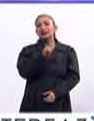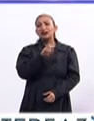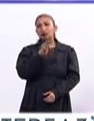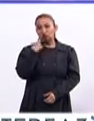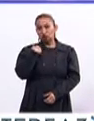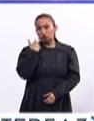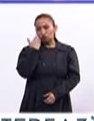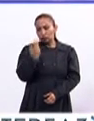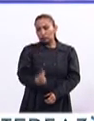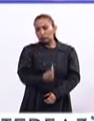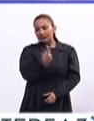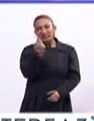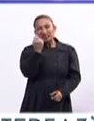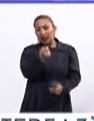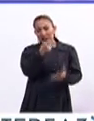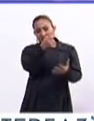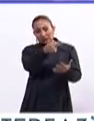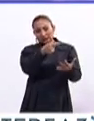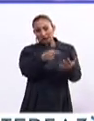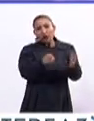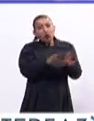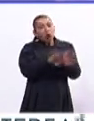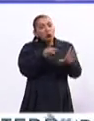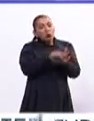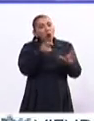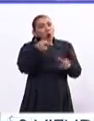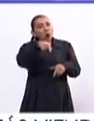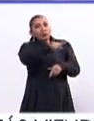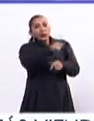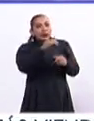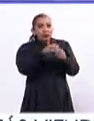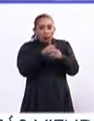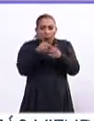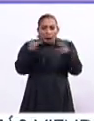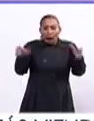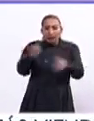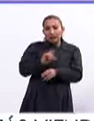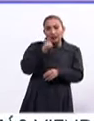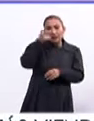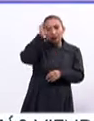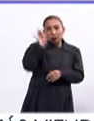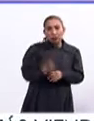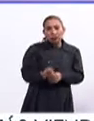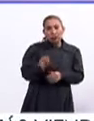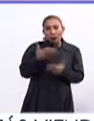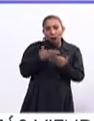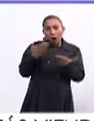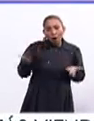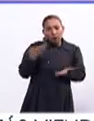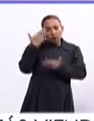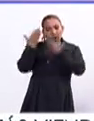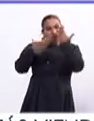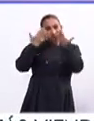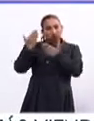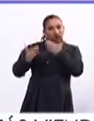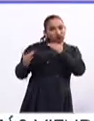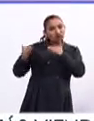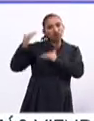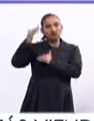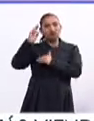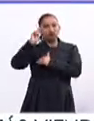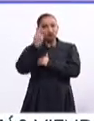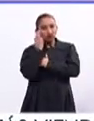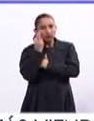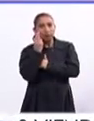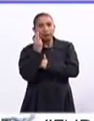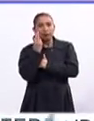preguntarte en qué consiste, entonces, o cómo es que han logrado aumentar al 37% esta eficiencia terminal de alguna